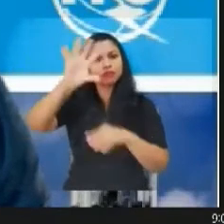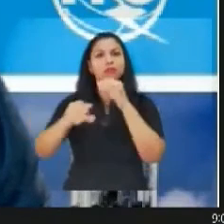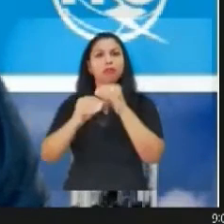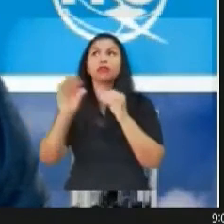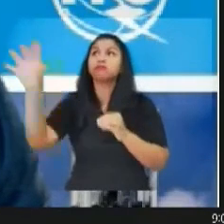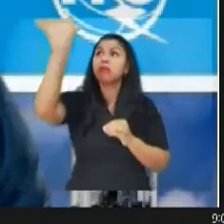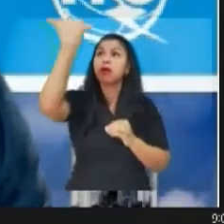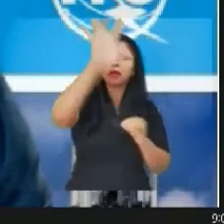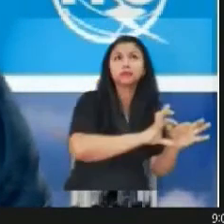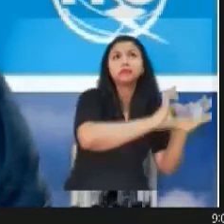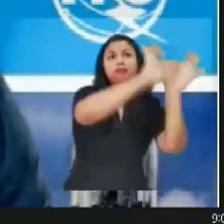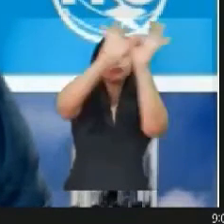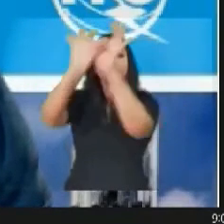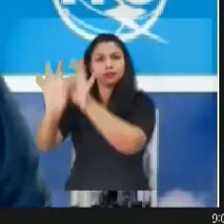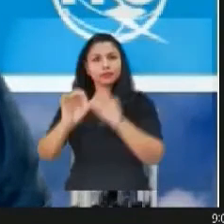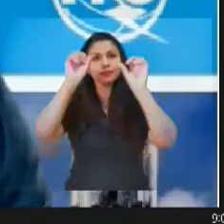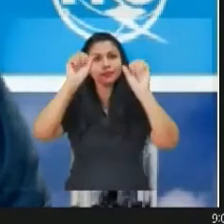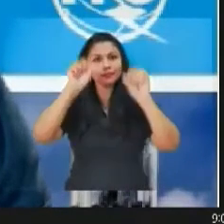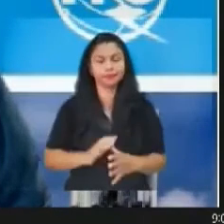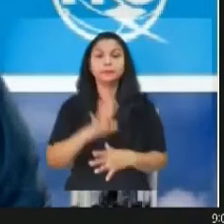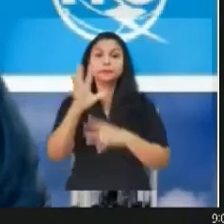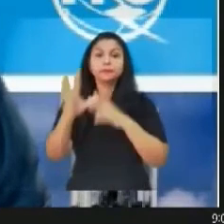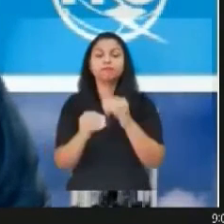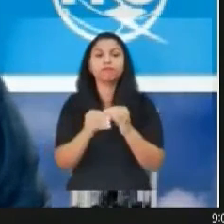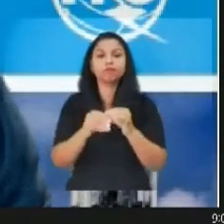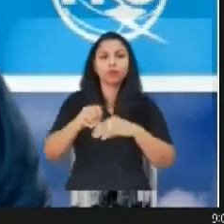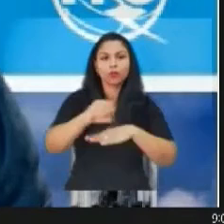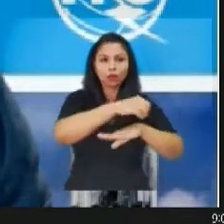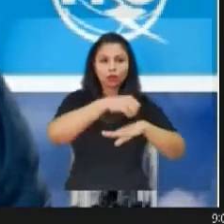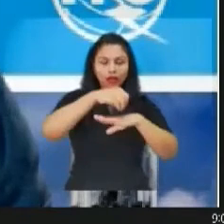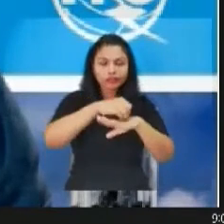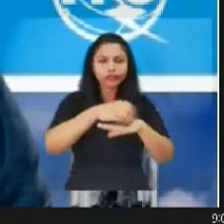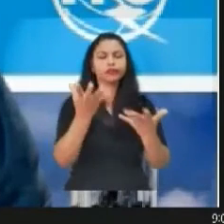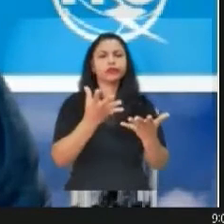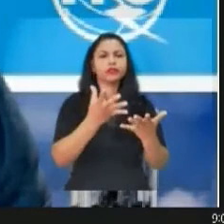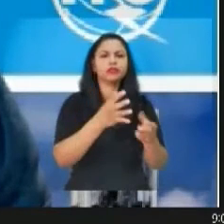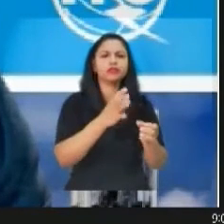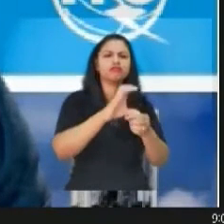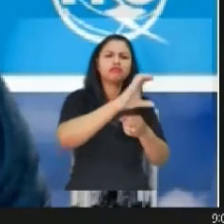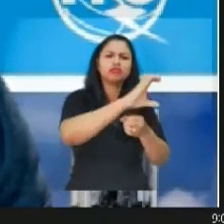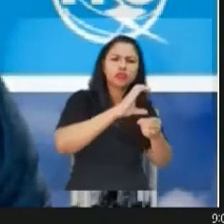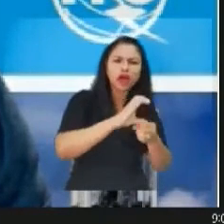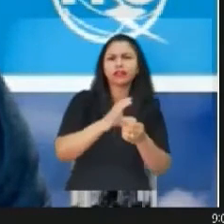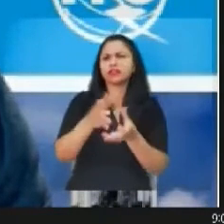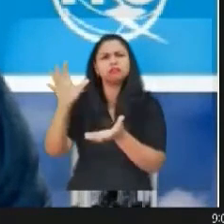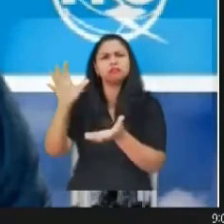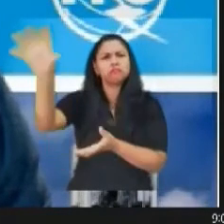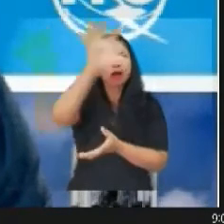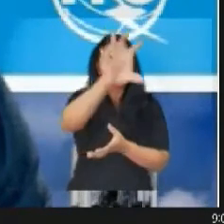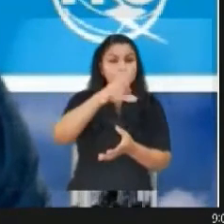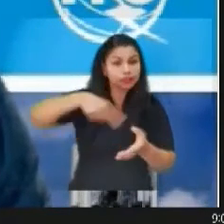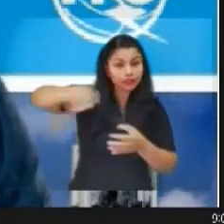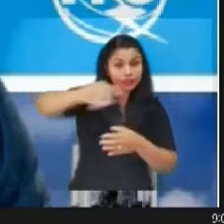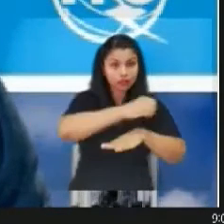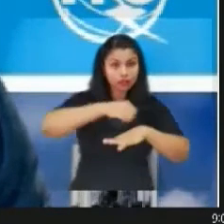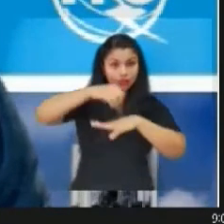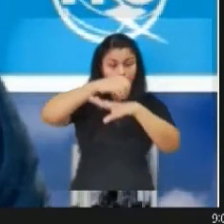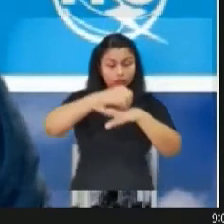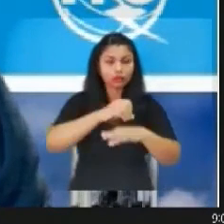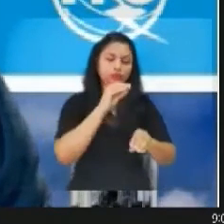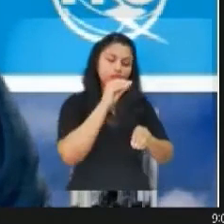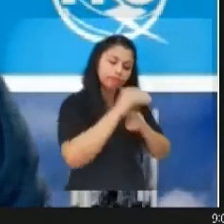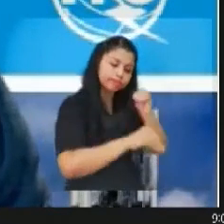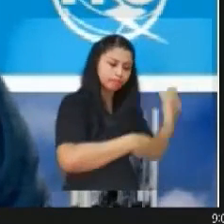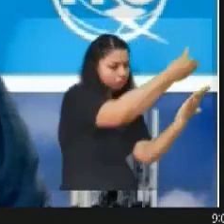A su vez, las organizaciones regionales, como la CITEL, proporcionan un apoyo inestimable en la creación de un consenso global